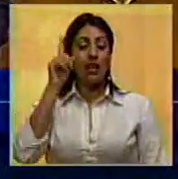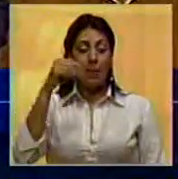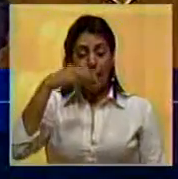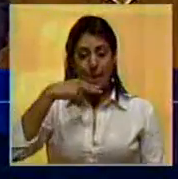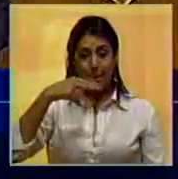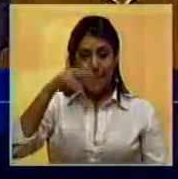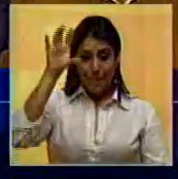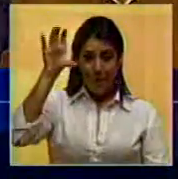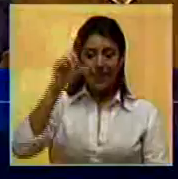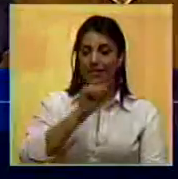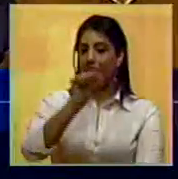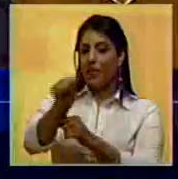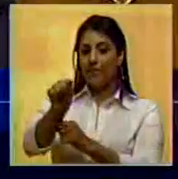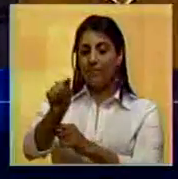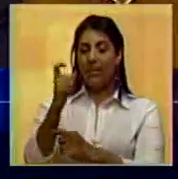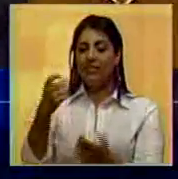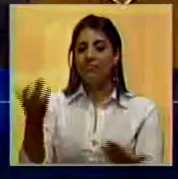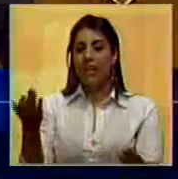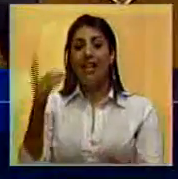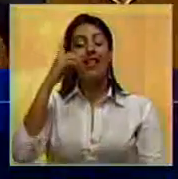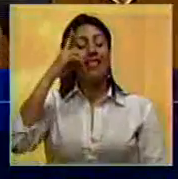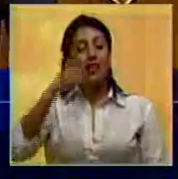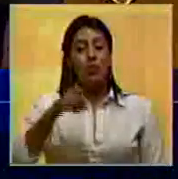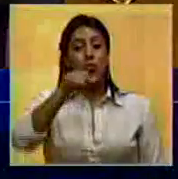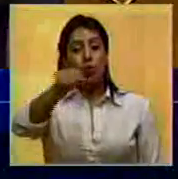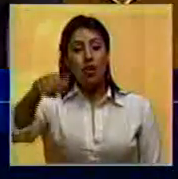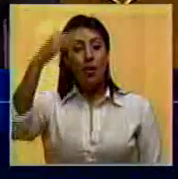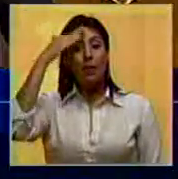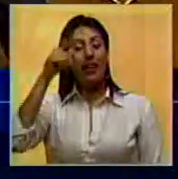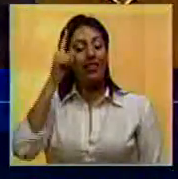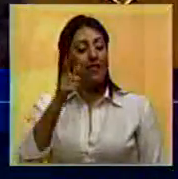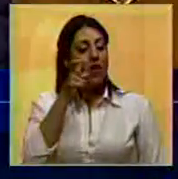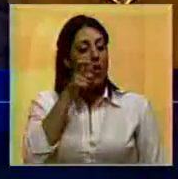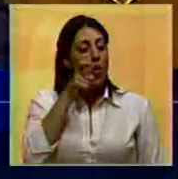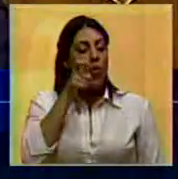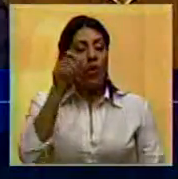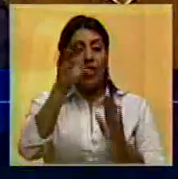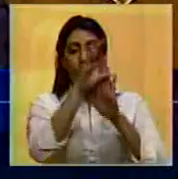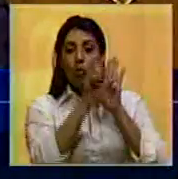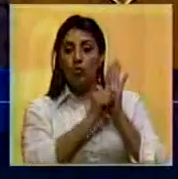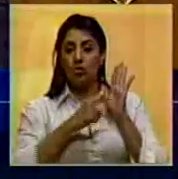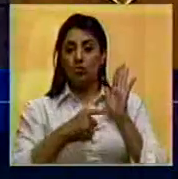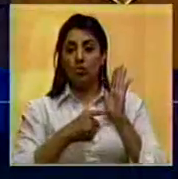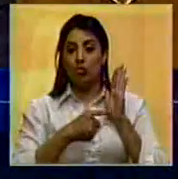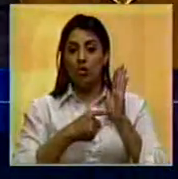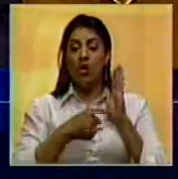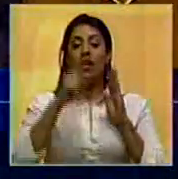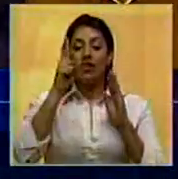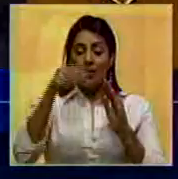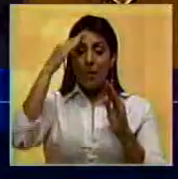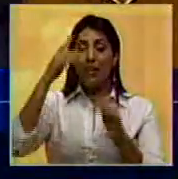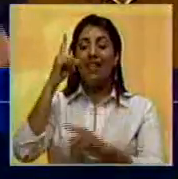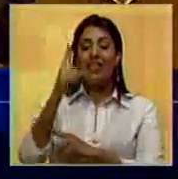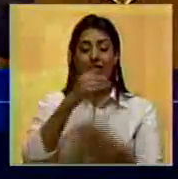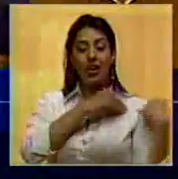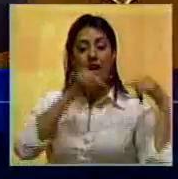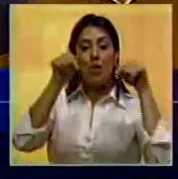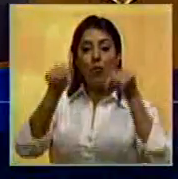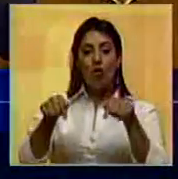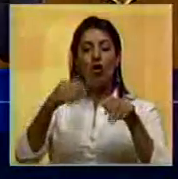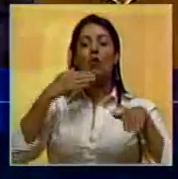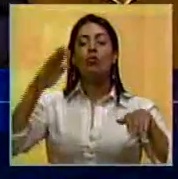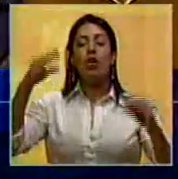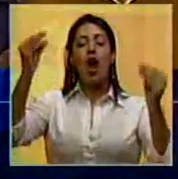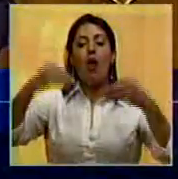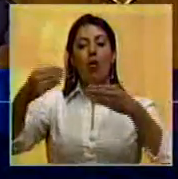se lo demandan demandan que ustedes sean los guardianes de la constitución y los garantes de ese pacto